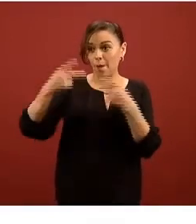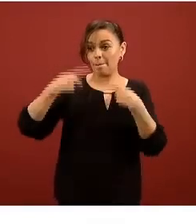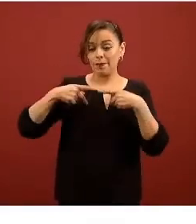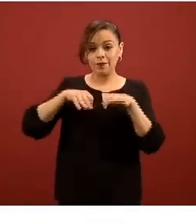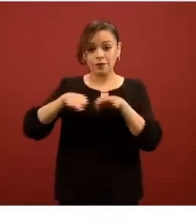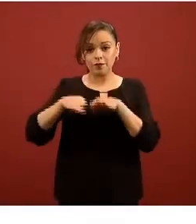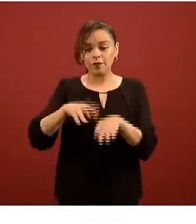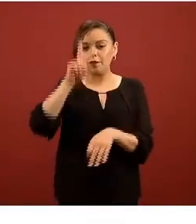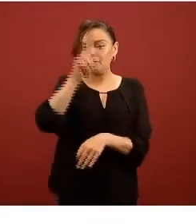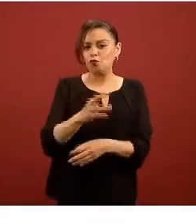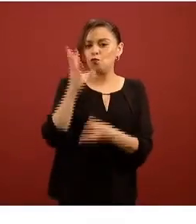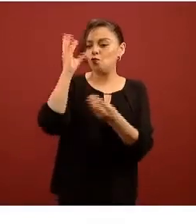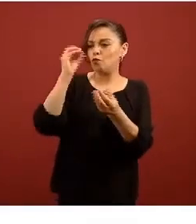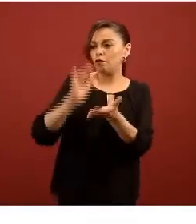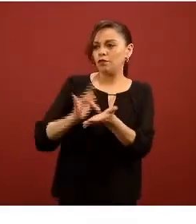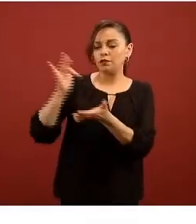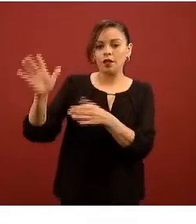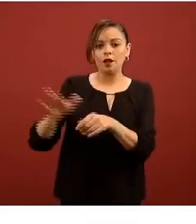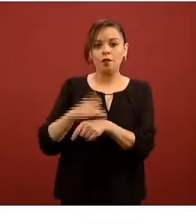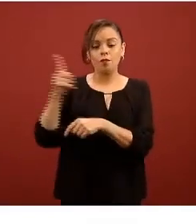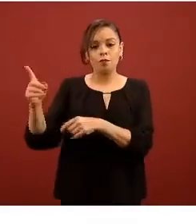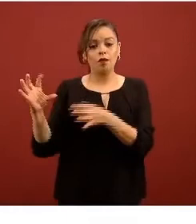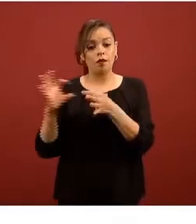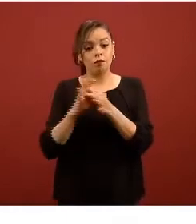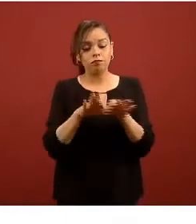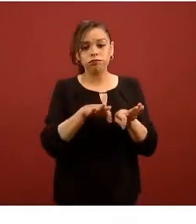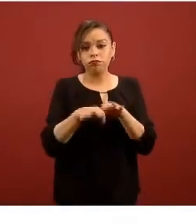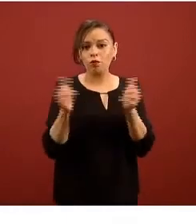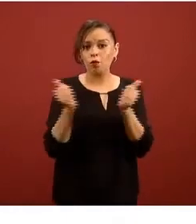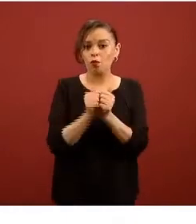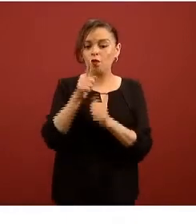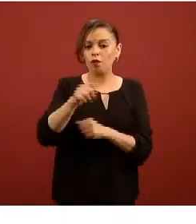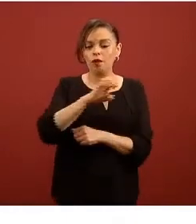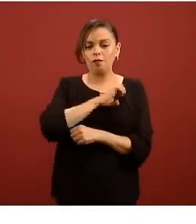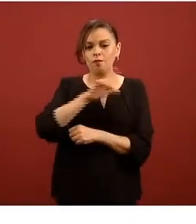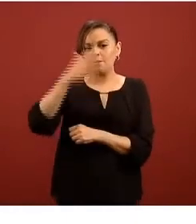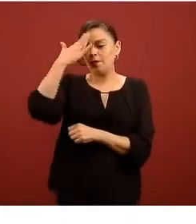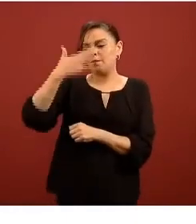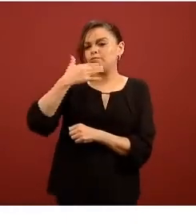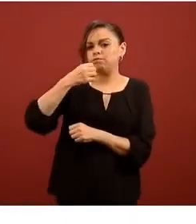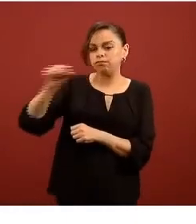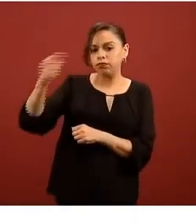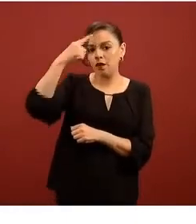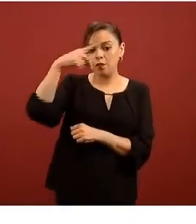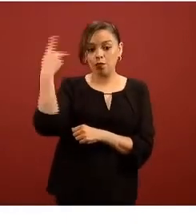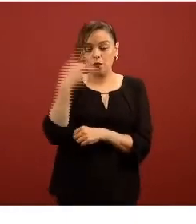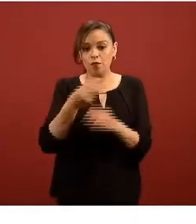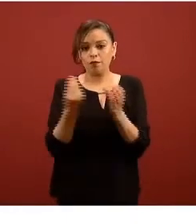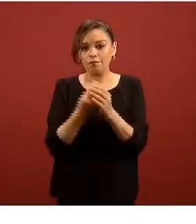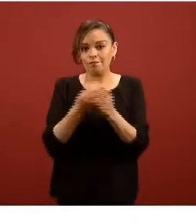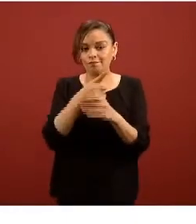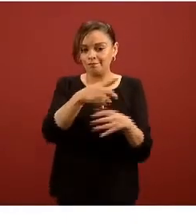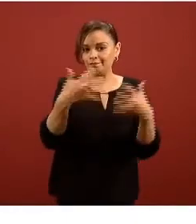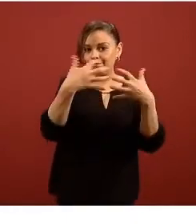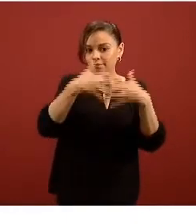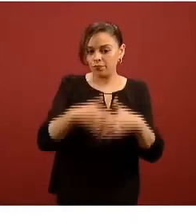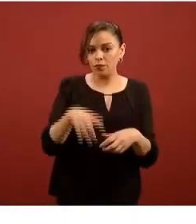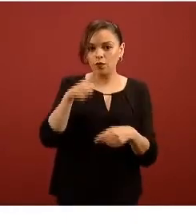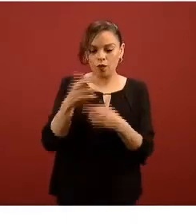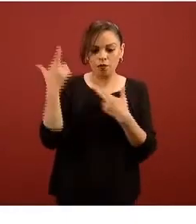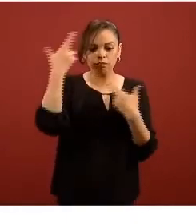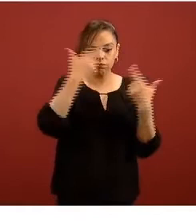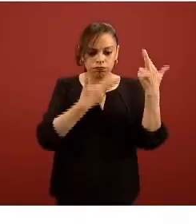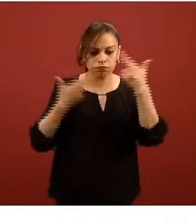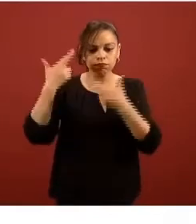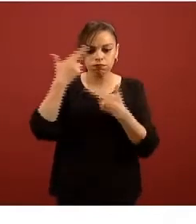ellos en colaboración con médicos especialistas y otros especialistas en este tipo de equipo han estado revisando y han estado